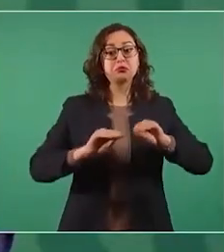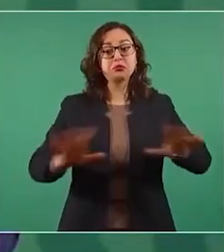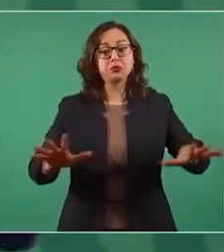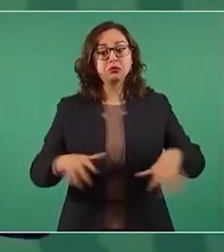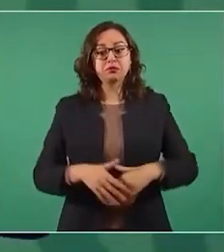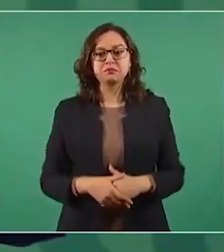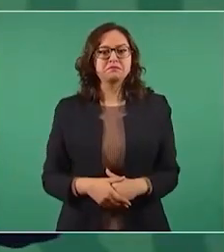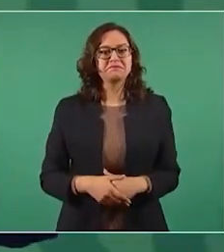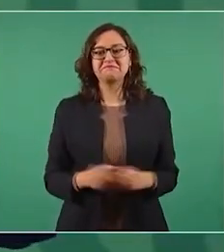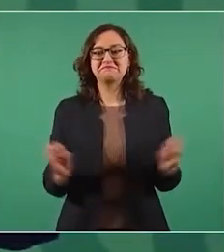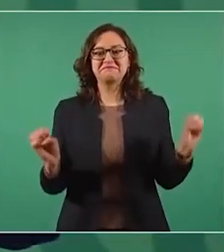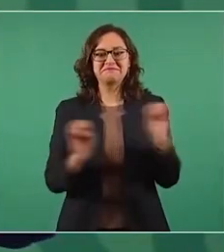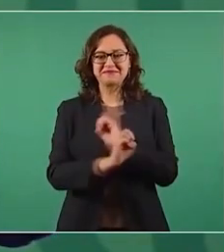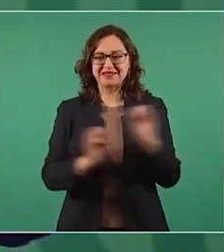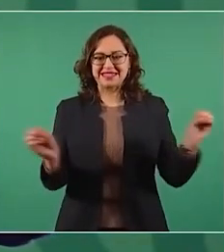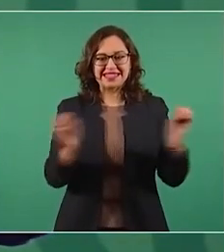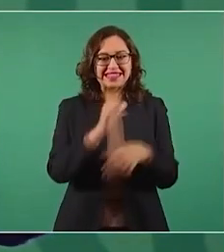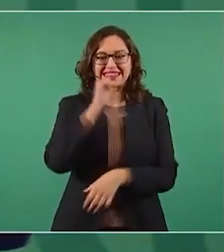Nada, ¿verdad?